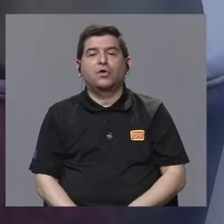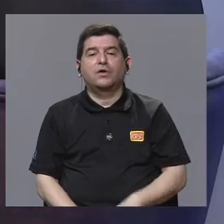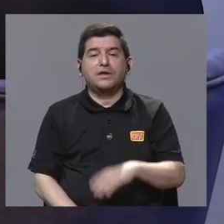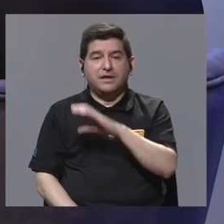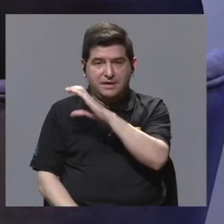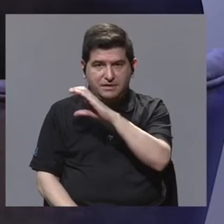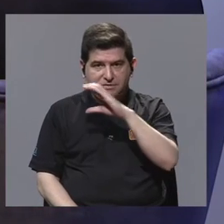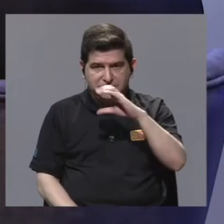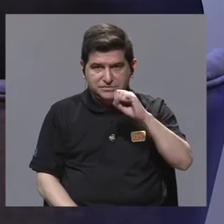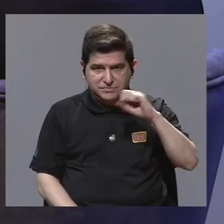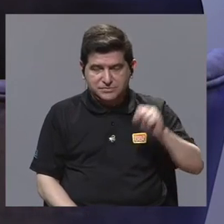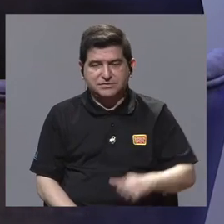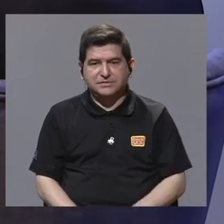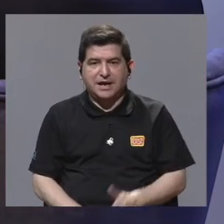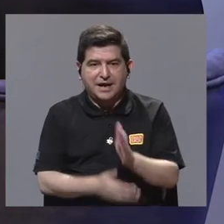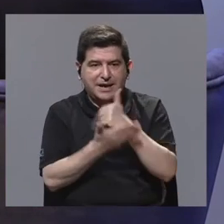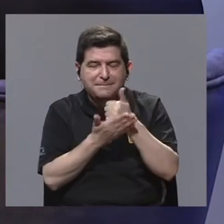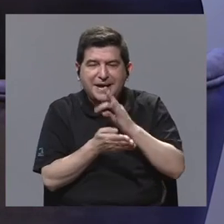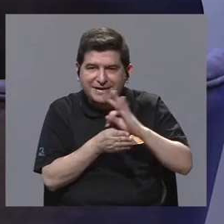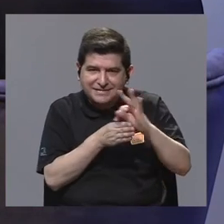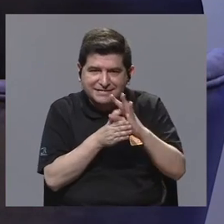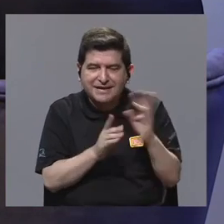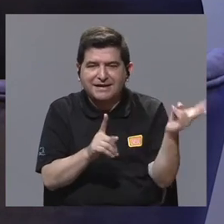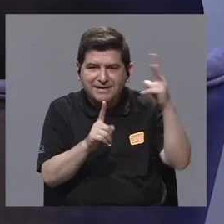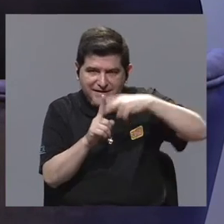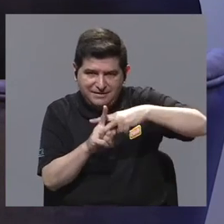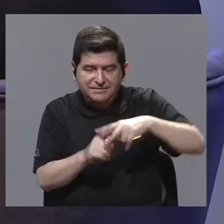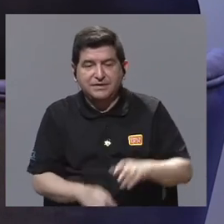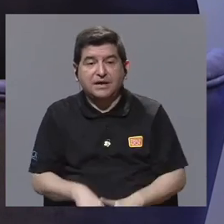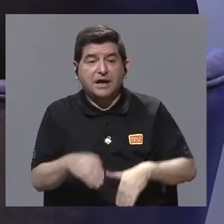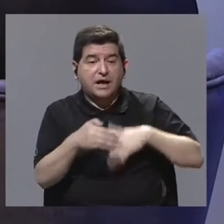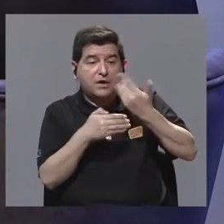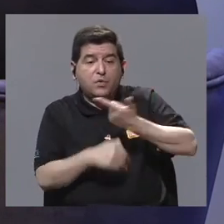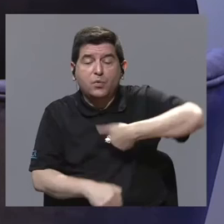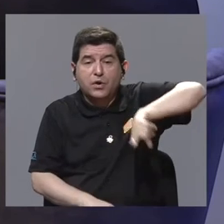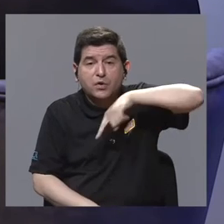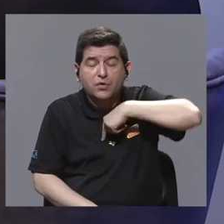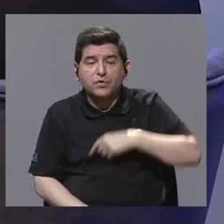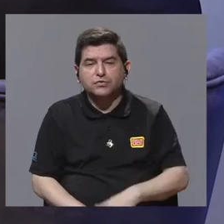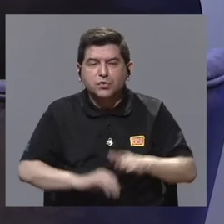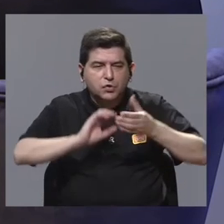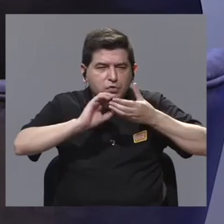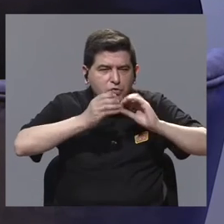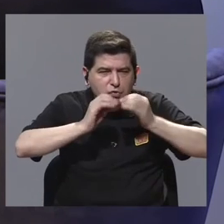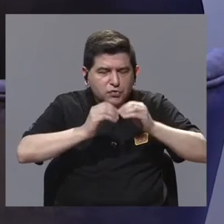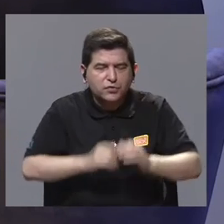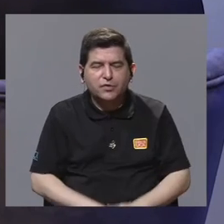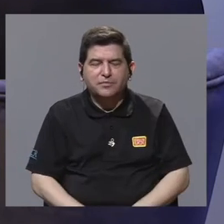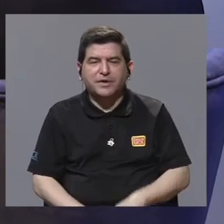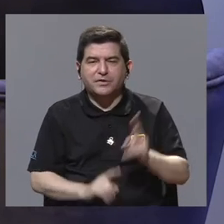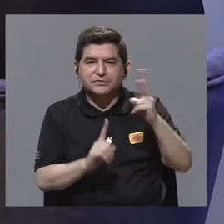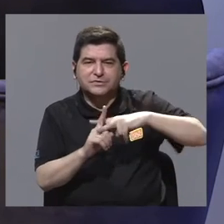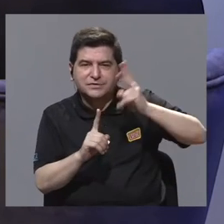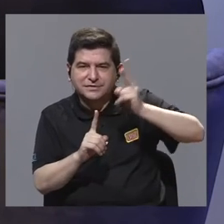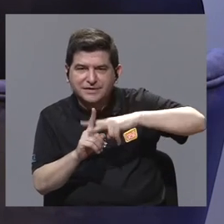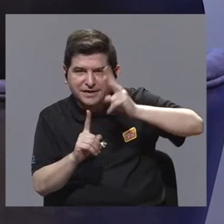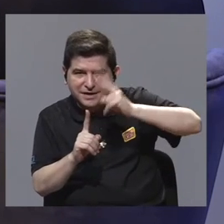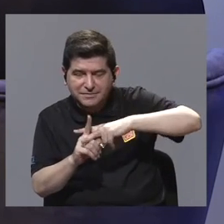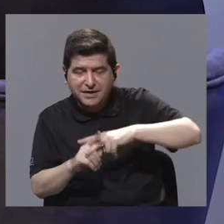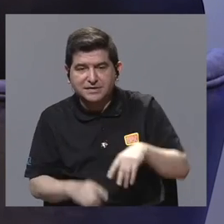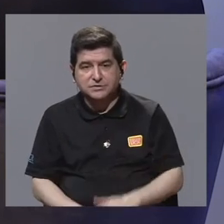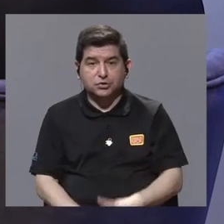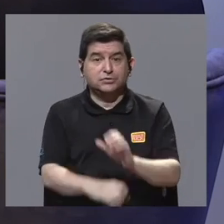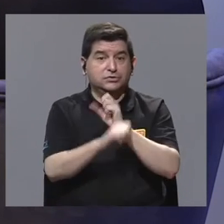hacer parte de la terapia y después nosotros hacer los cálculos dosimétricos necesarios para